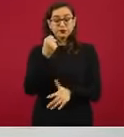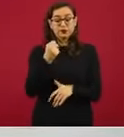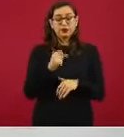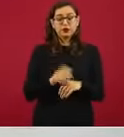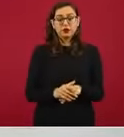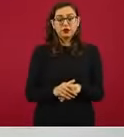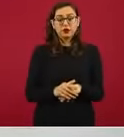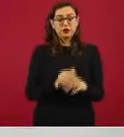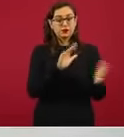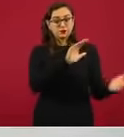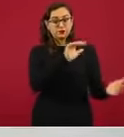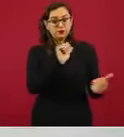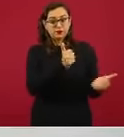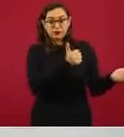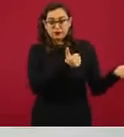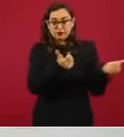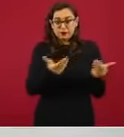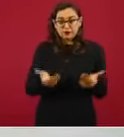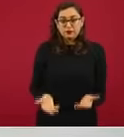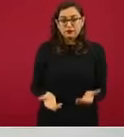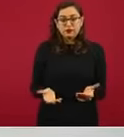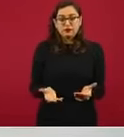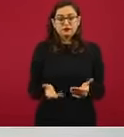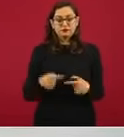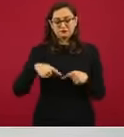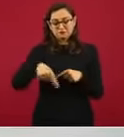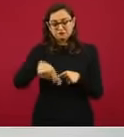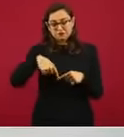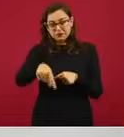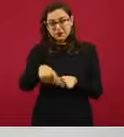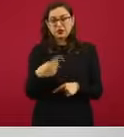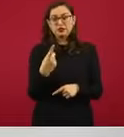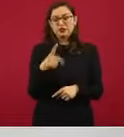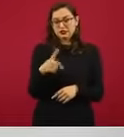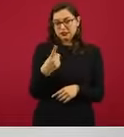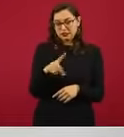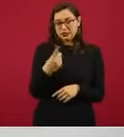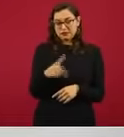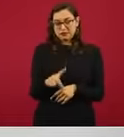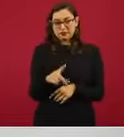el arribo, como le explicó el doctor López-Gatell, en este mes de diciembre del primer paquete.